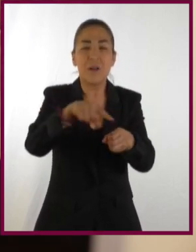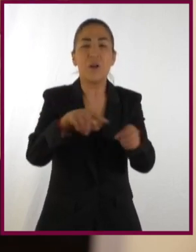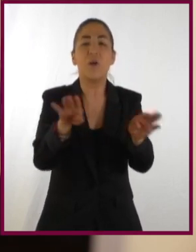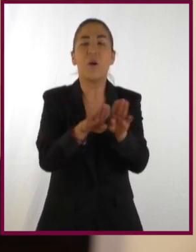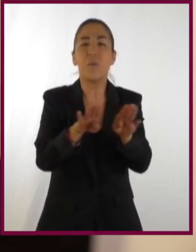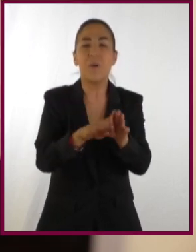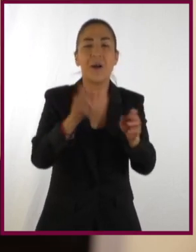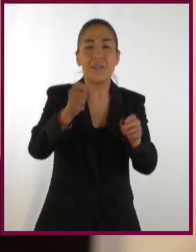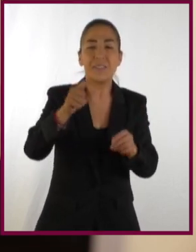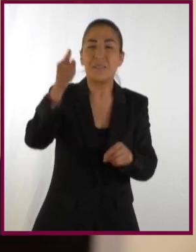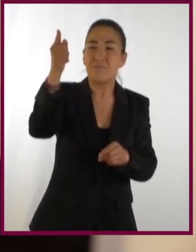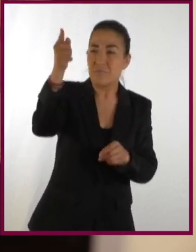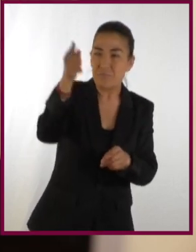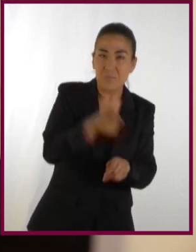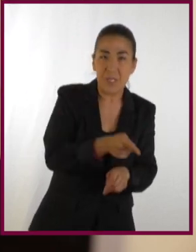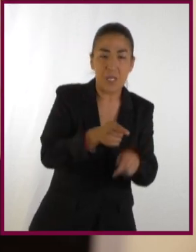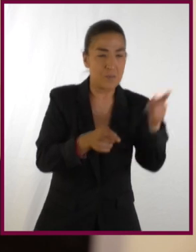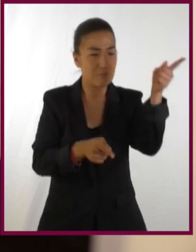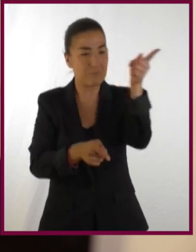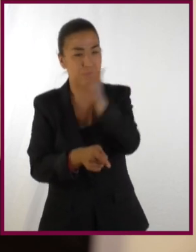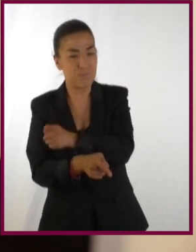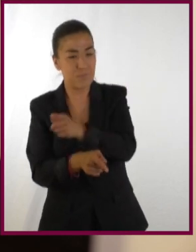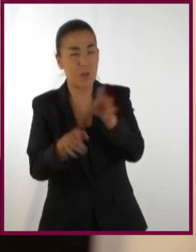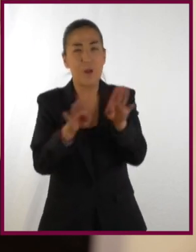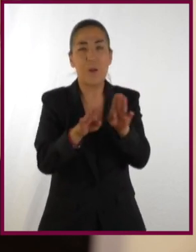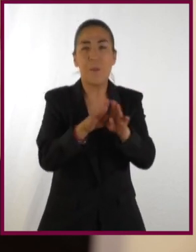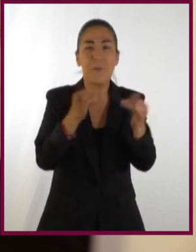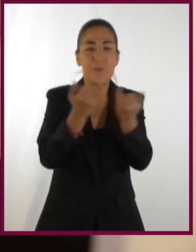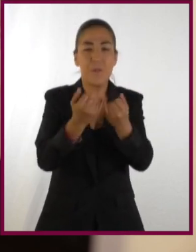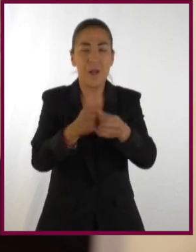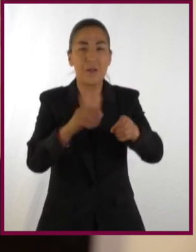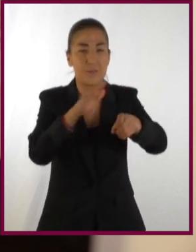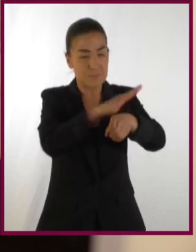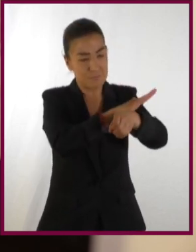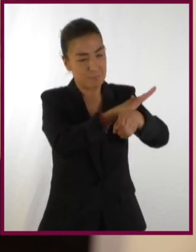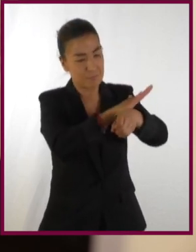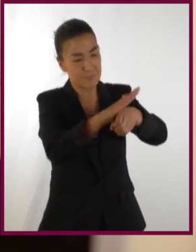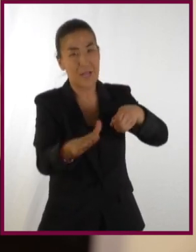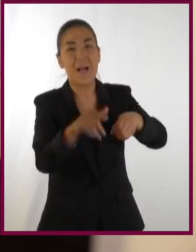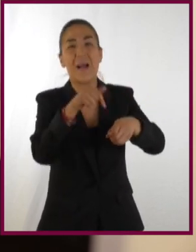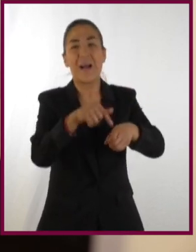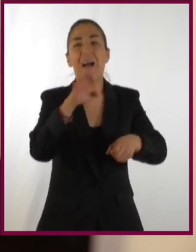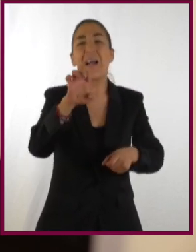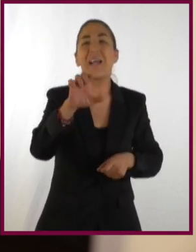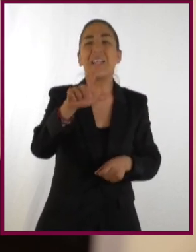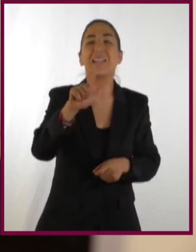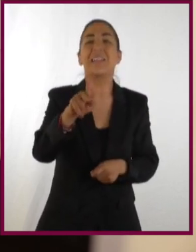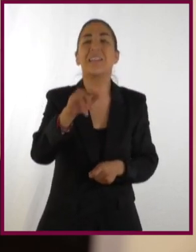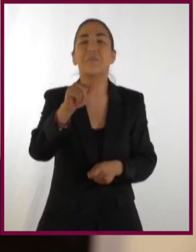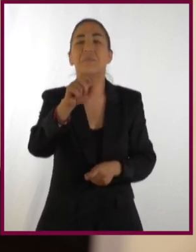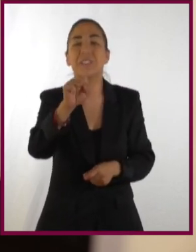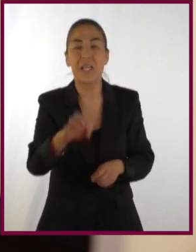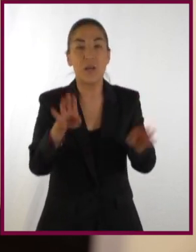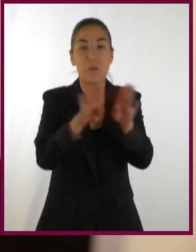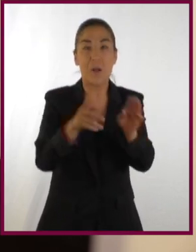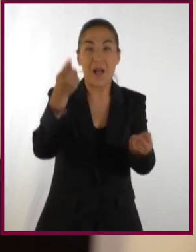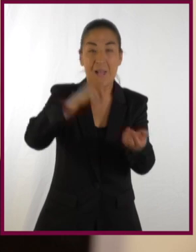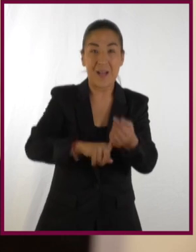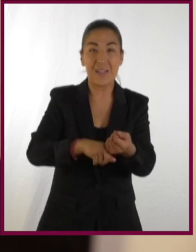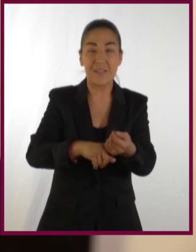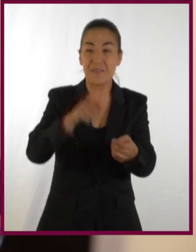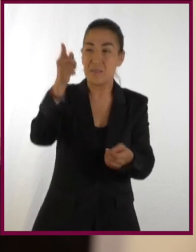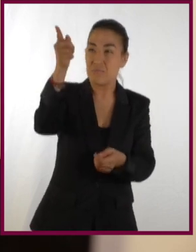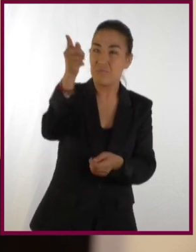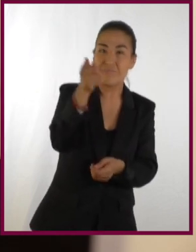ser una circunferencia. Si hacemos una diagonal que atraviese de extremo a extremo al cono, va a ser una elipses. Si hacemos